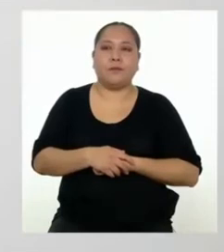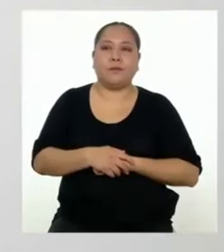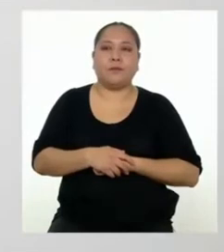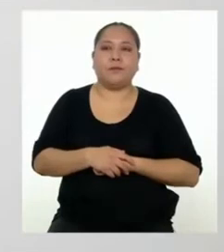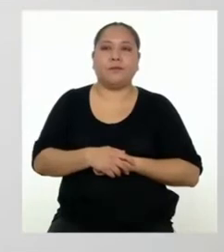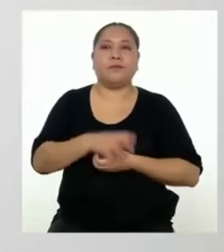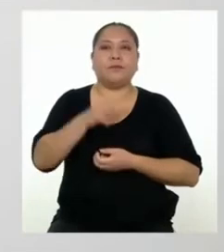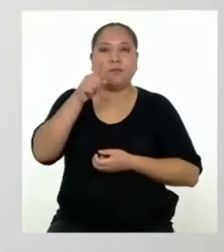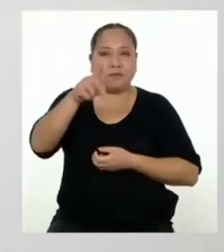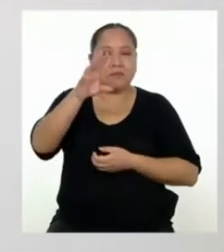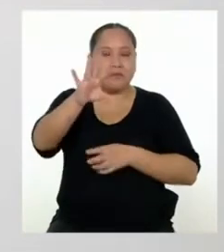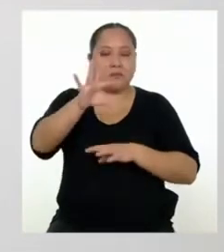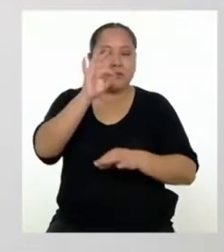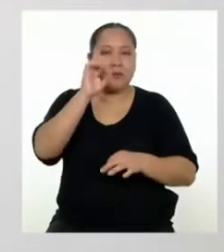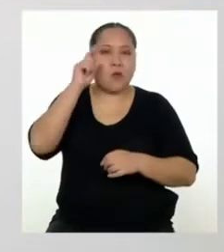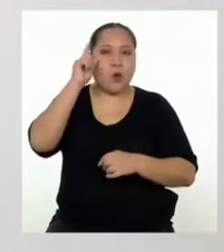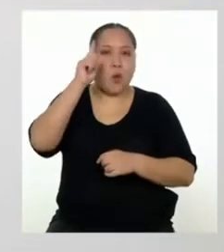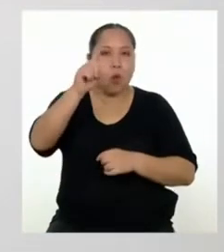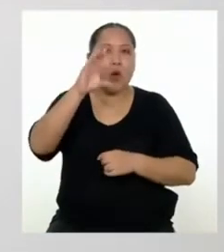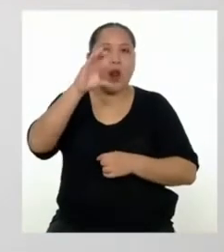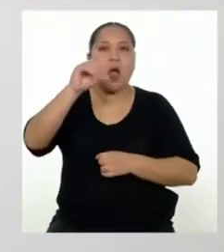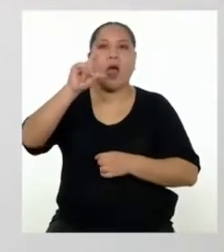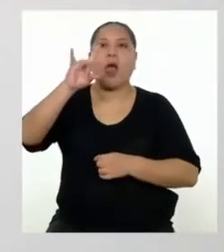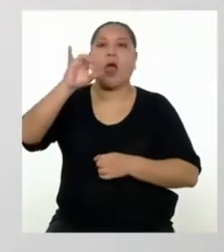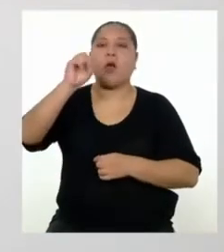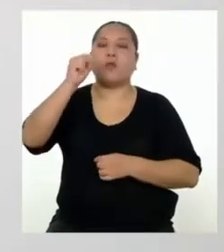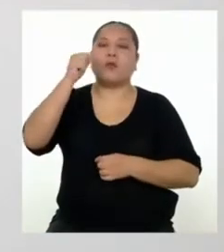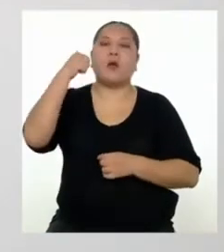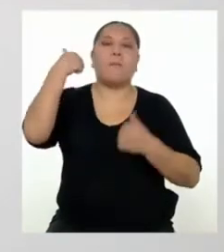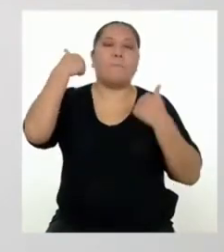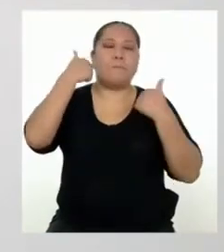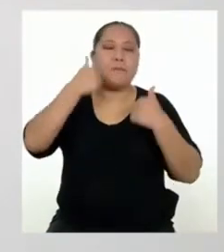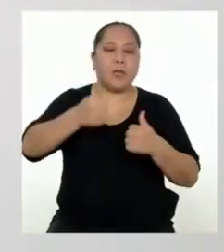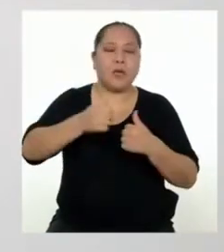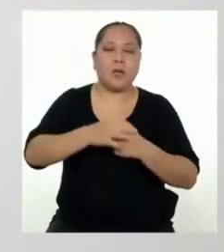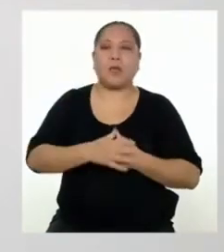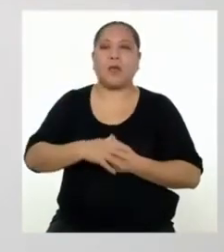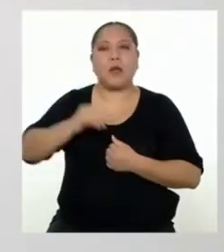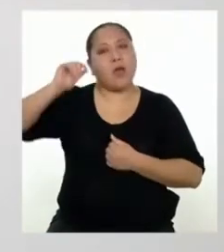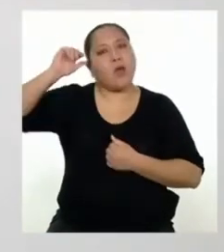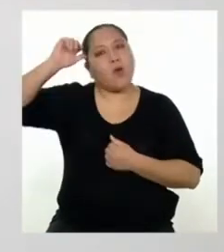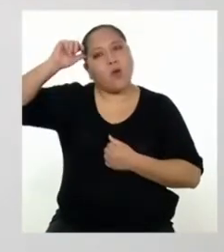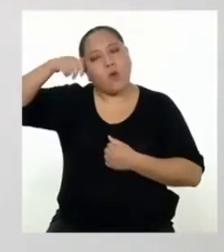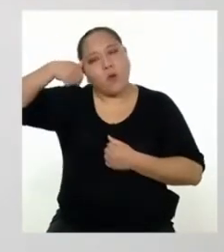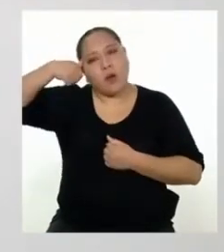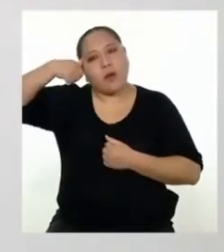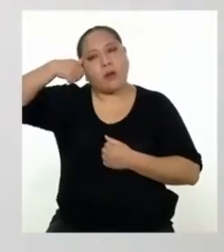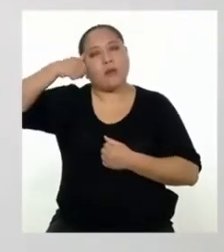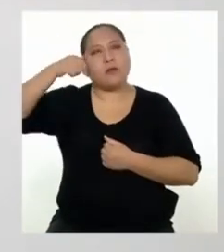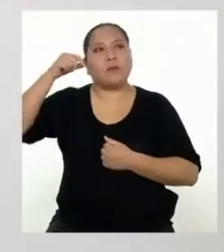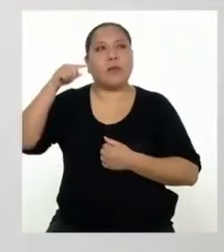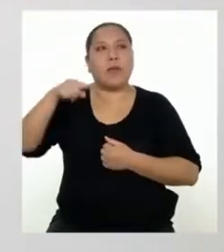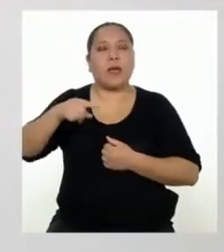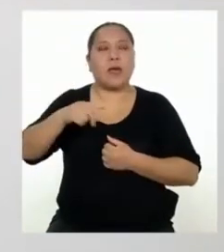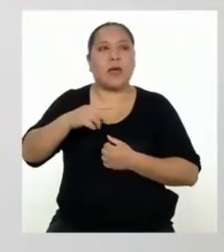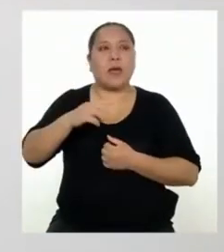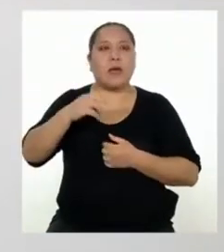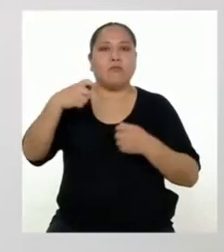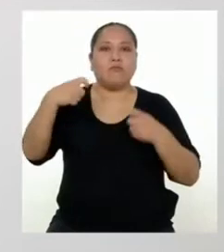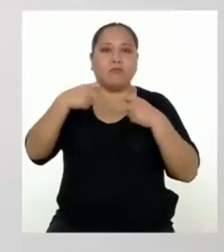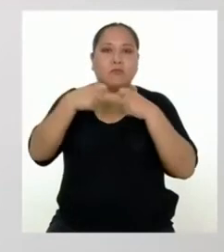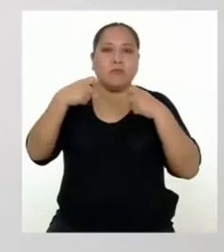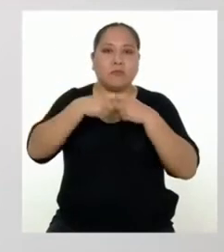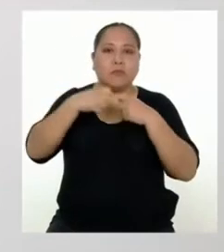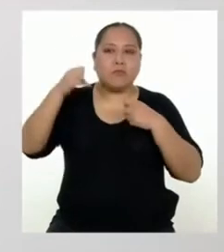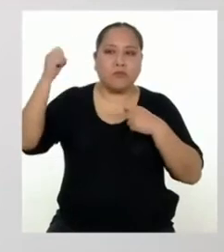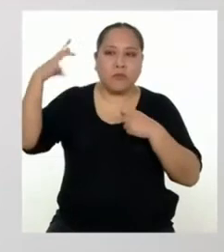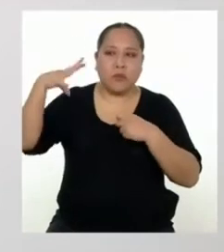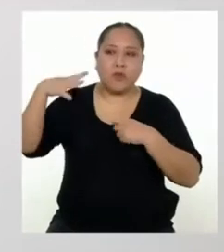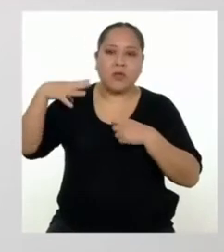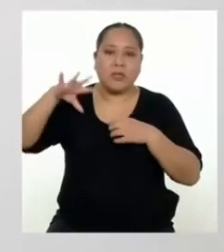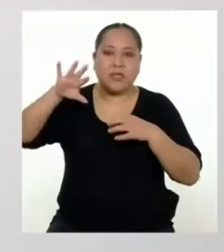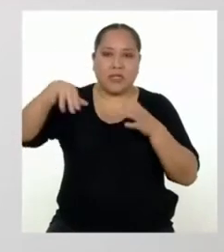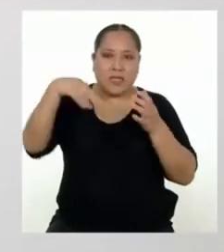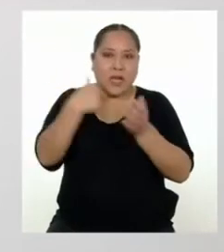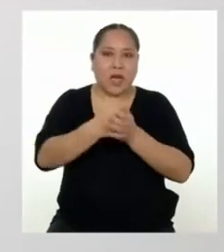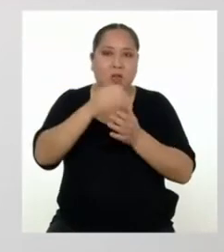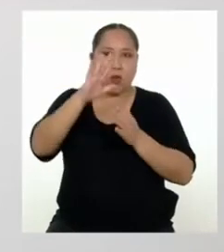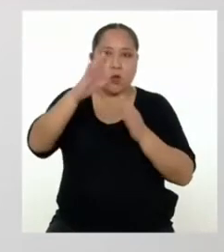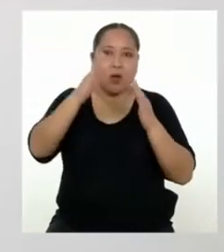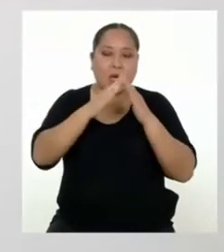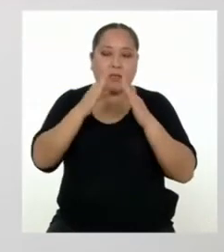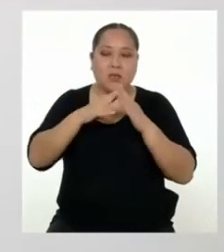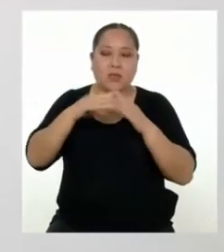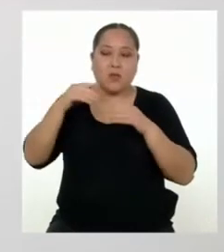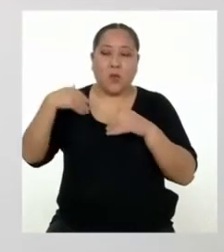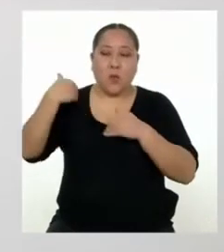Has identificado una causa. Muy bien. ¿Recuerdas que para que la energía llegue a nuestras casas esta